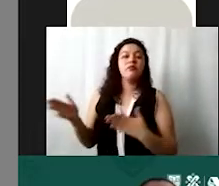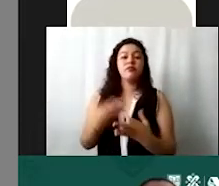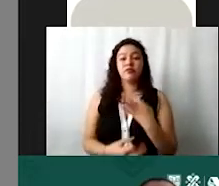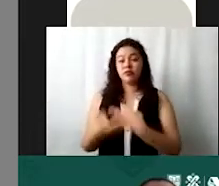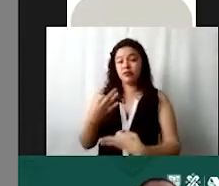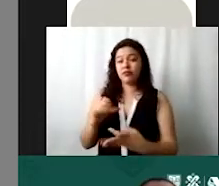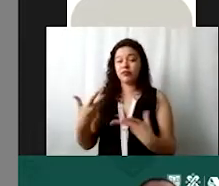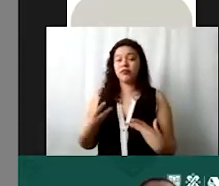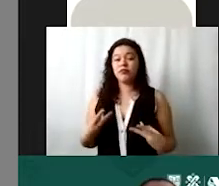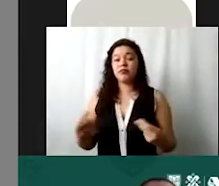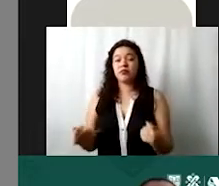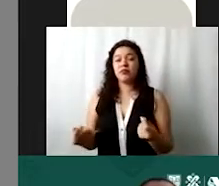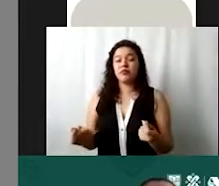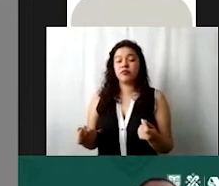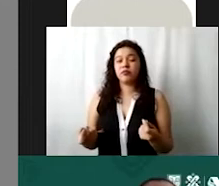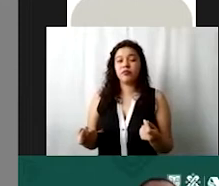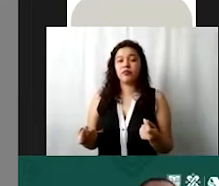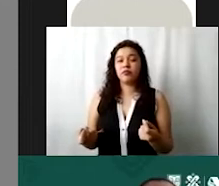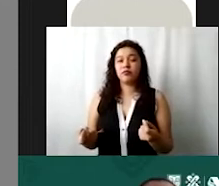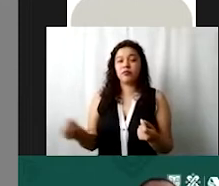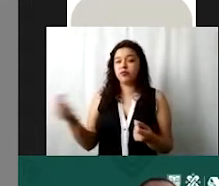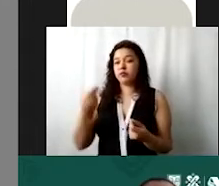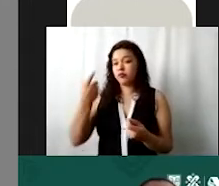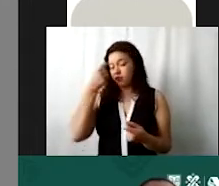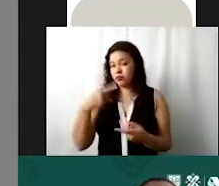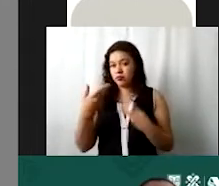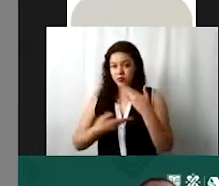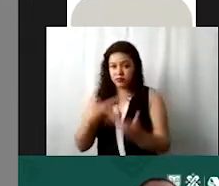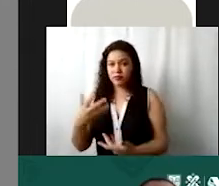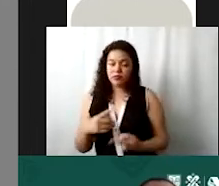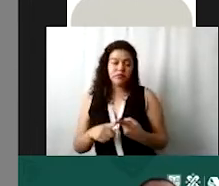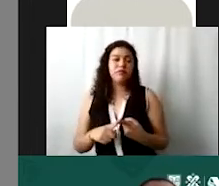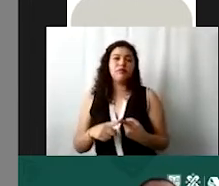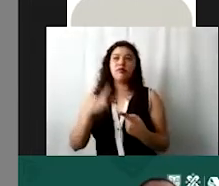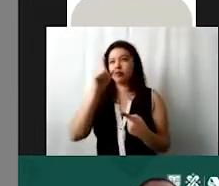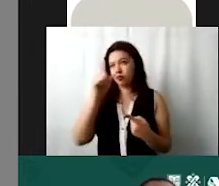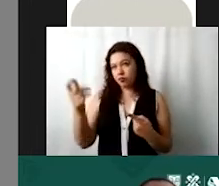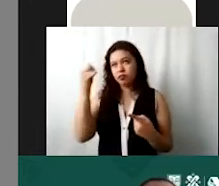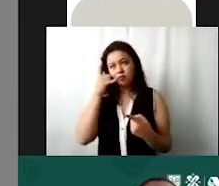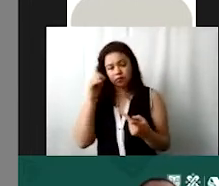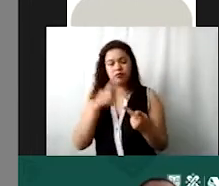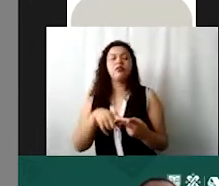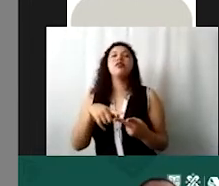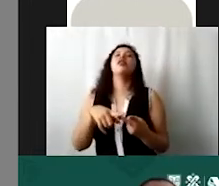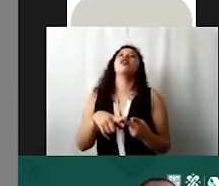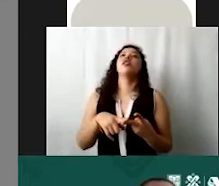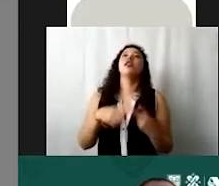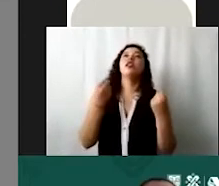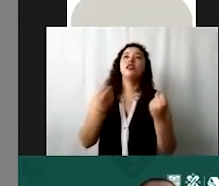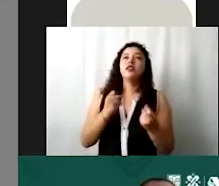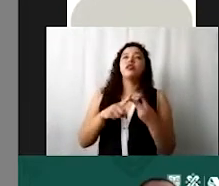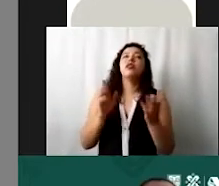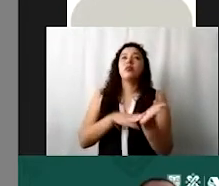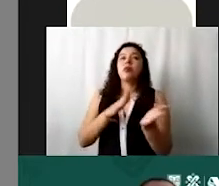demás gastos que sean indispensables para prestar su servicio, como pueden ser luz y teléfonos, seguros, papelería,